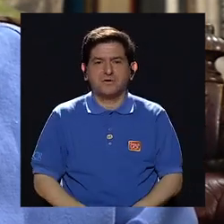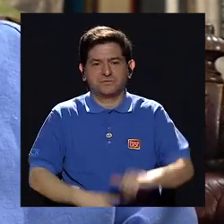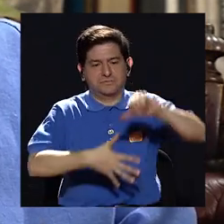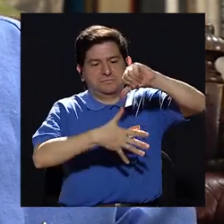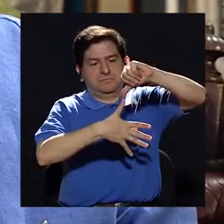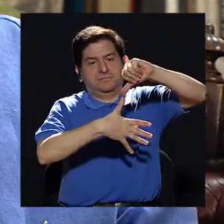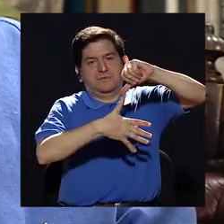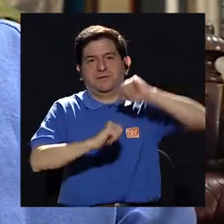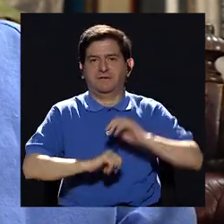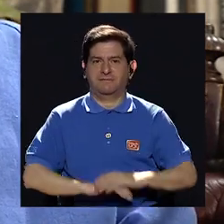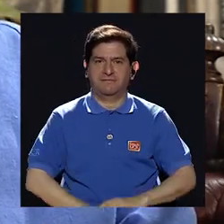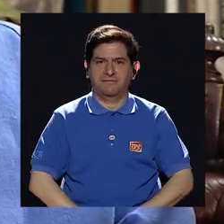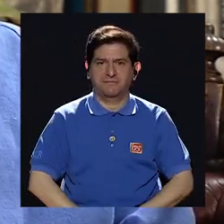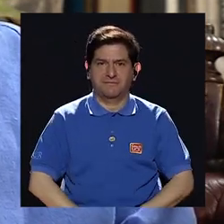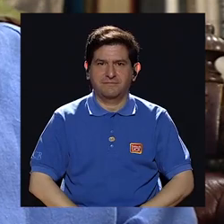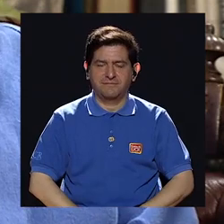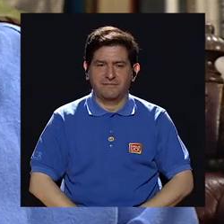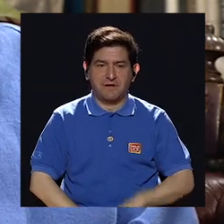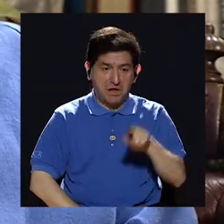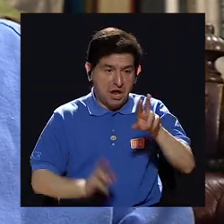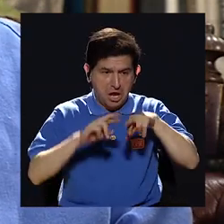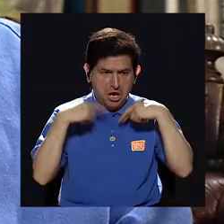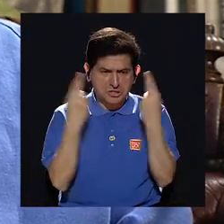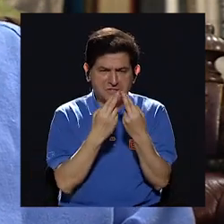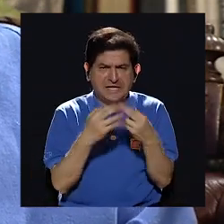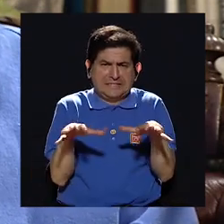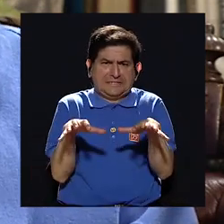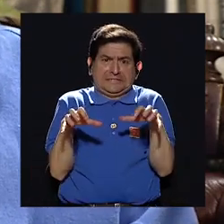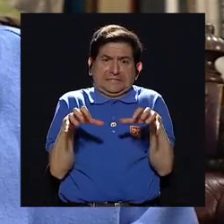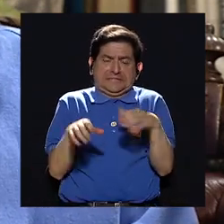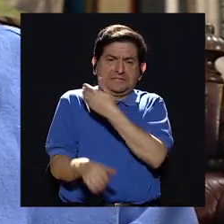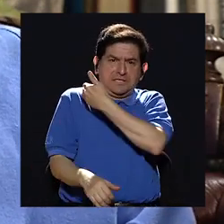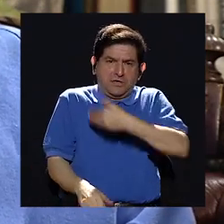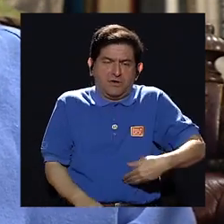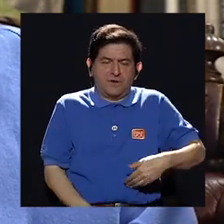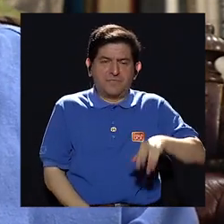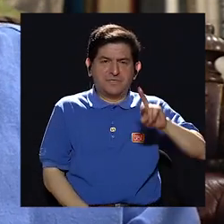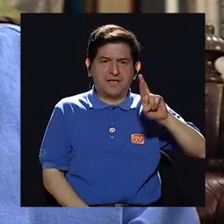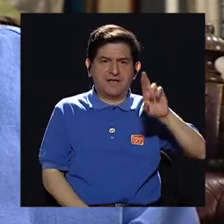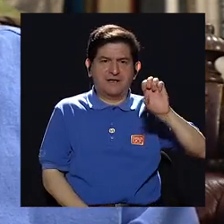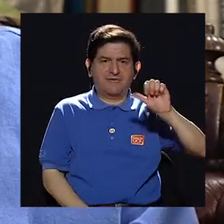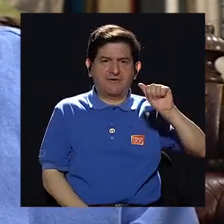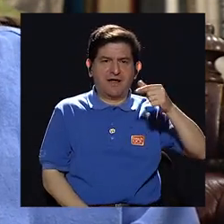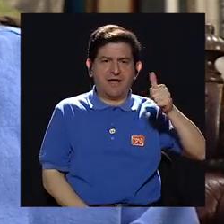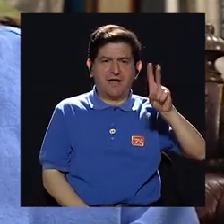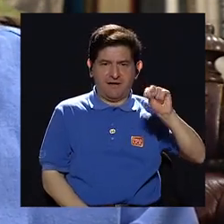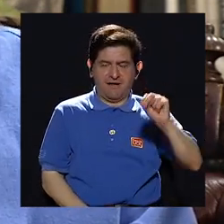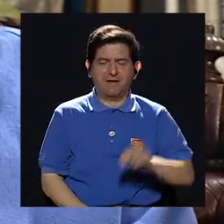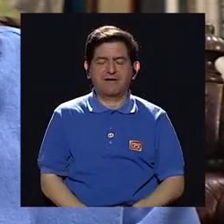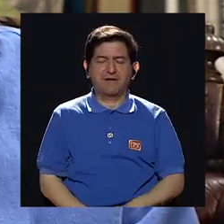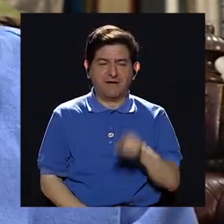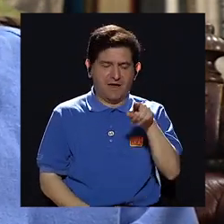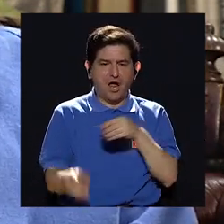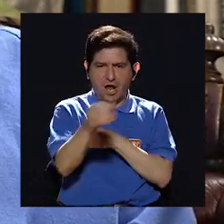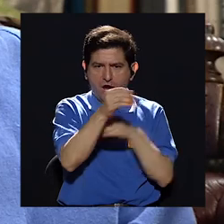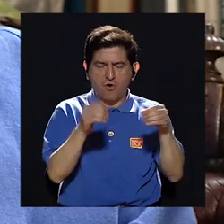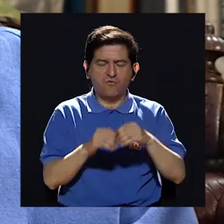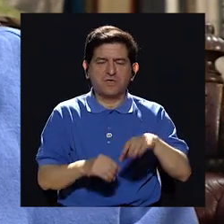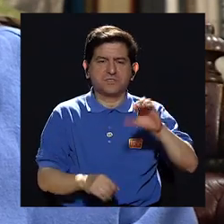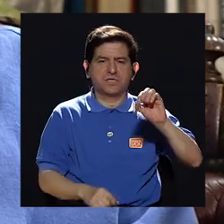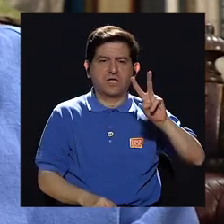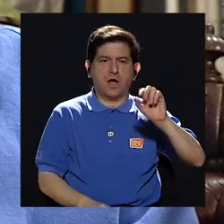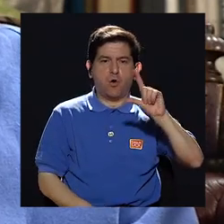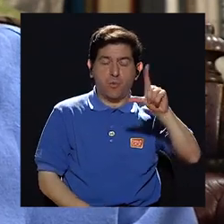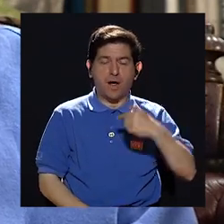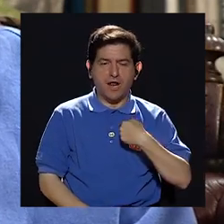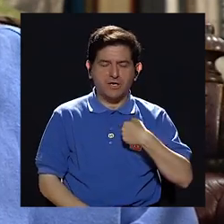del Sur. Y fue una reunión muy tensa con el presidente Reagan. En la oficina oval yo tuve